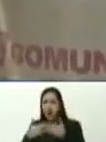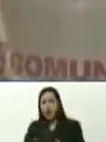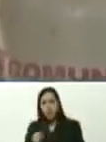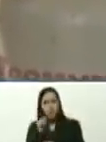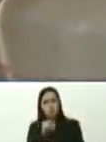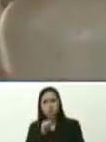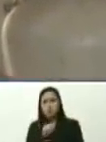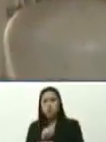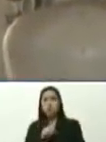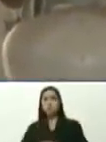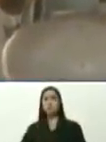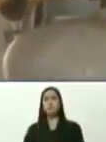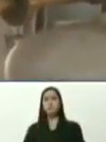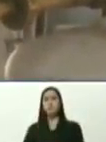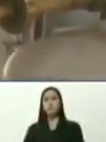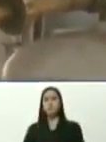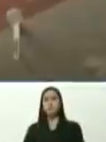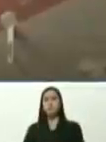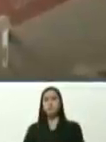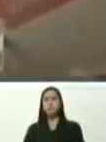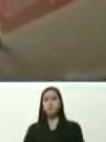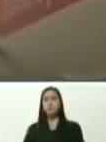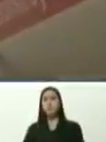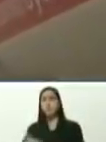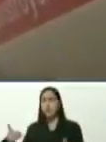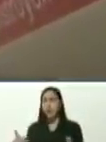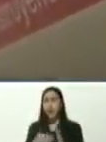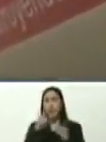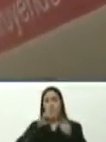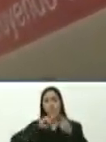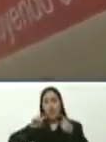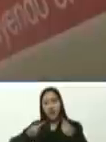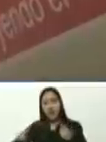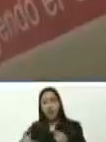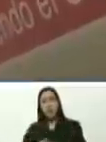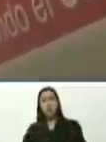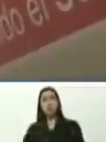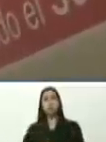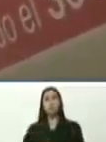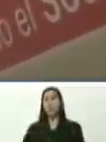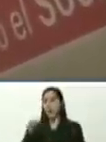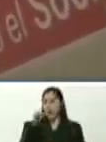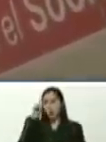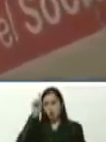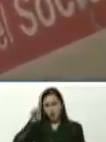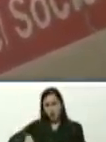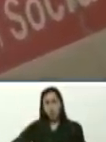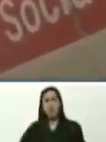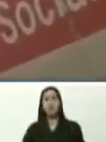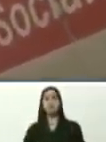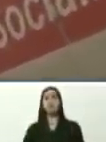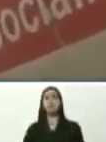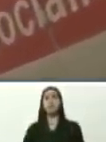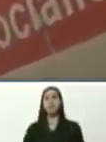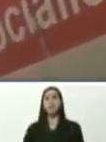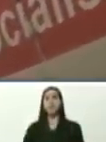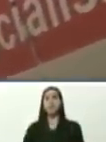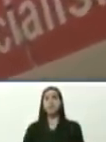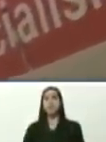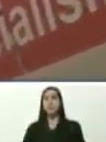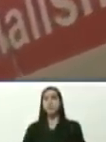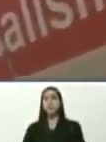el tema, atacan el servicio eléctrico, afectan el servicio de agua, y entonces ellos salen,